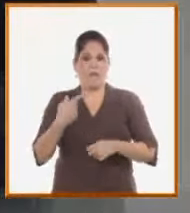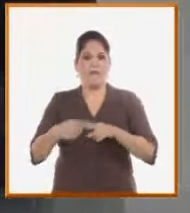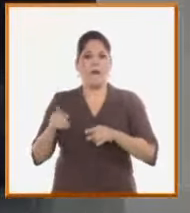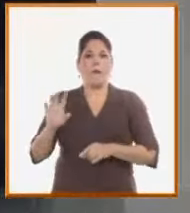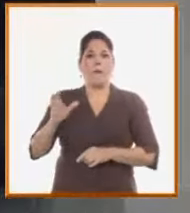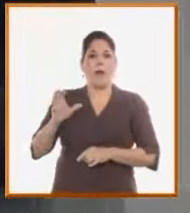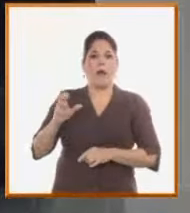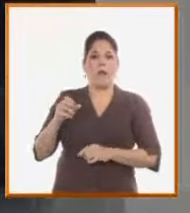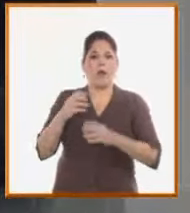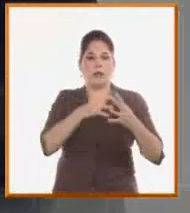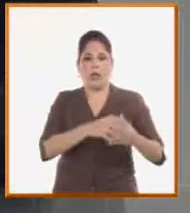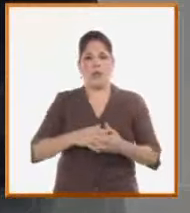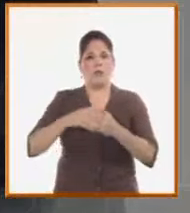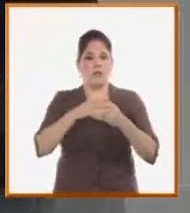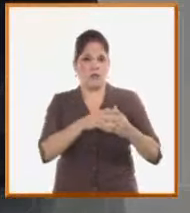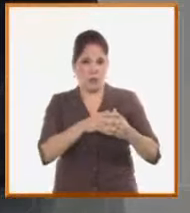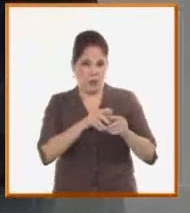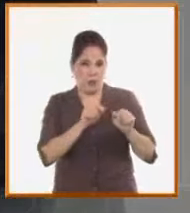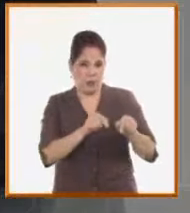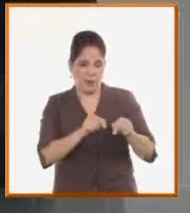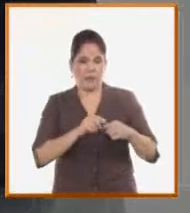norteamericanos, subcursales,